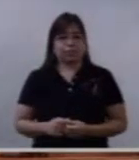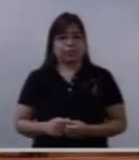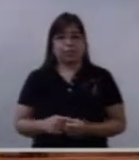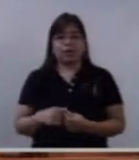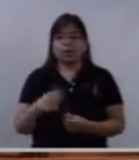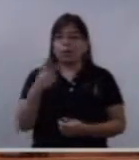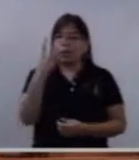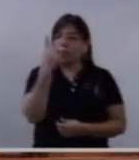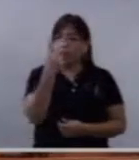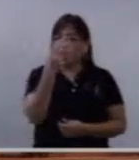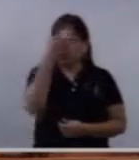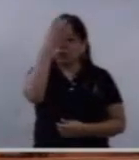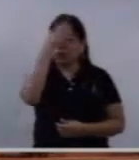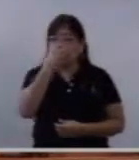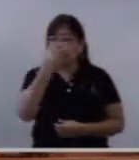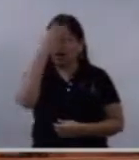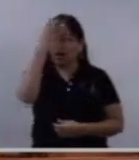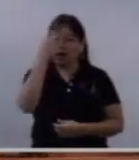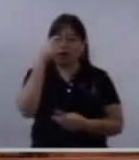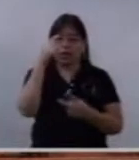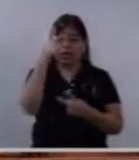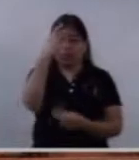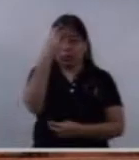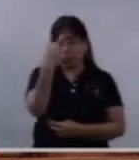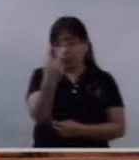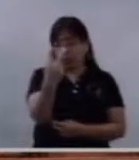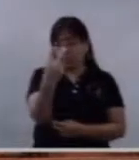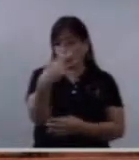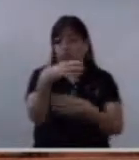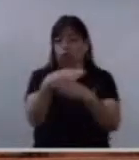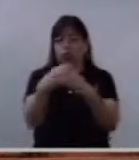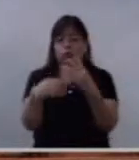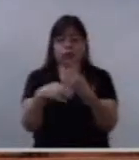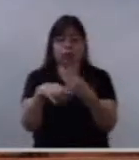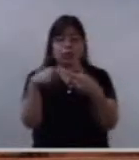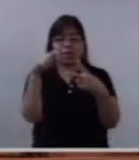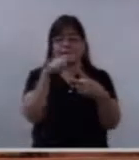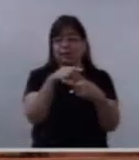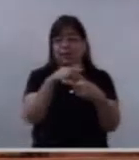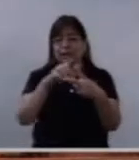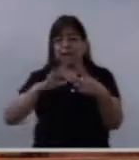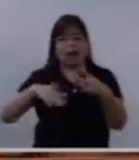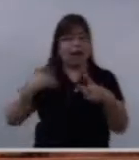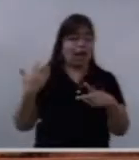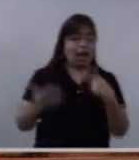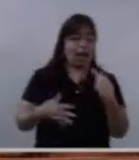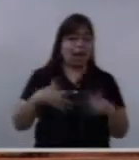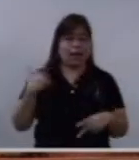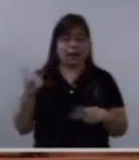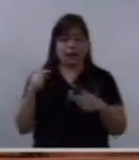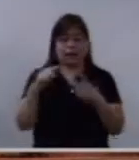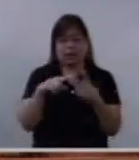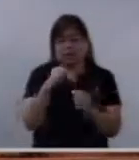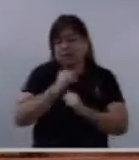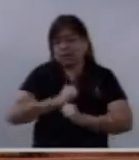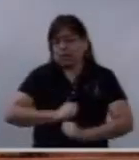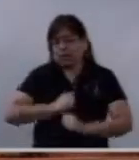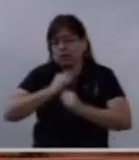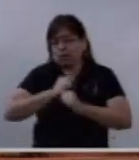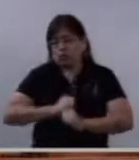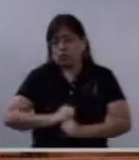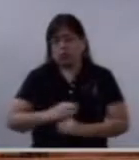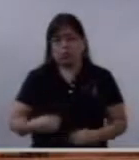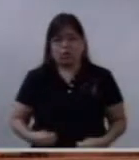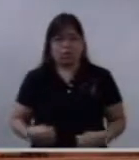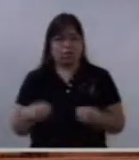una doble cara, la alegría y el dolor, el gozo y el sufrimiento.